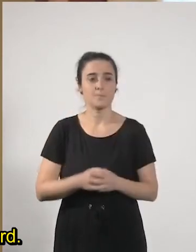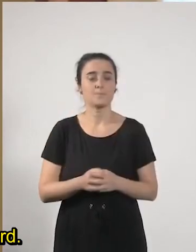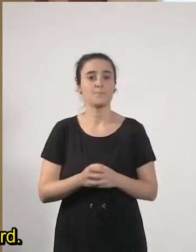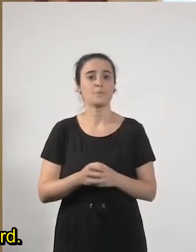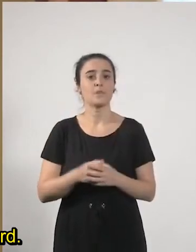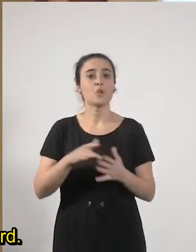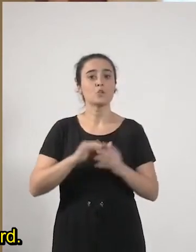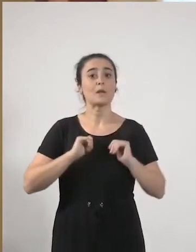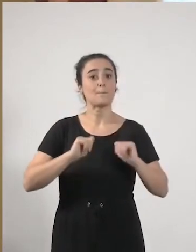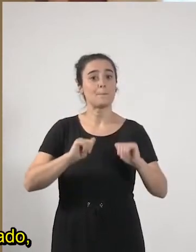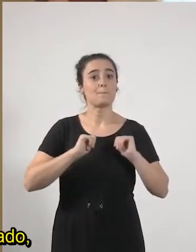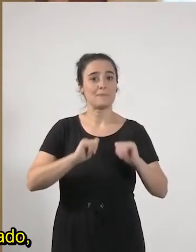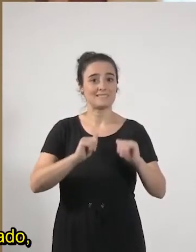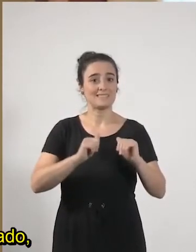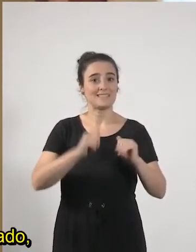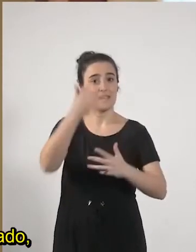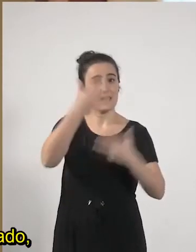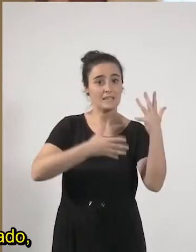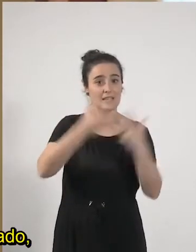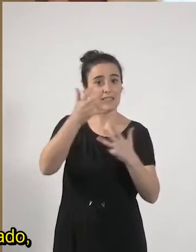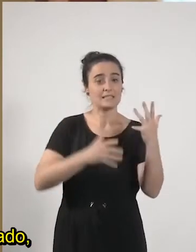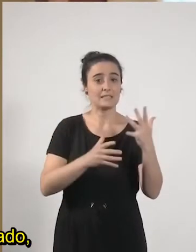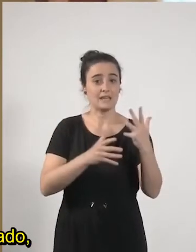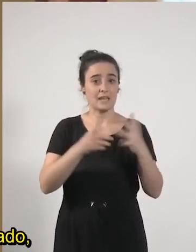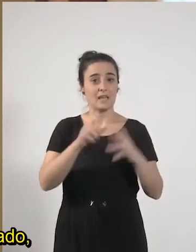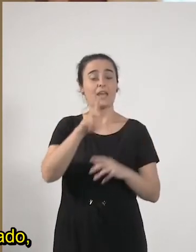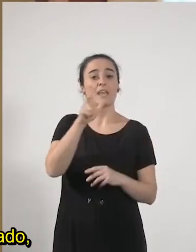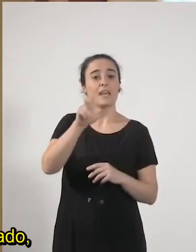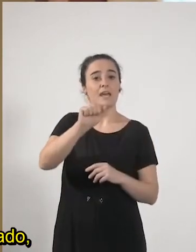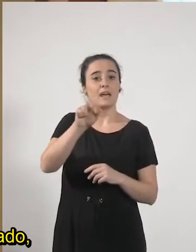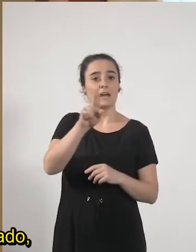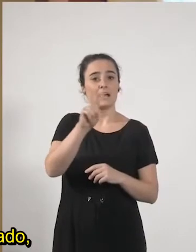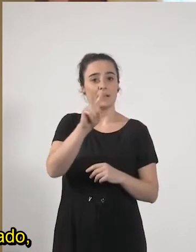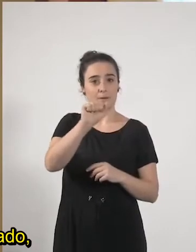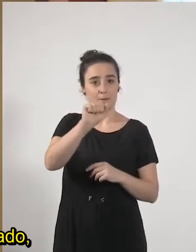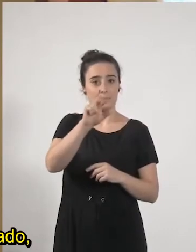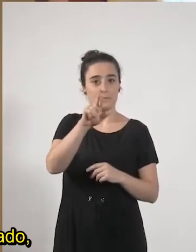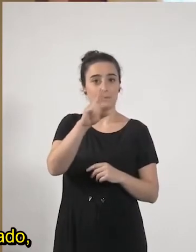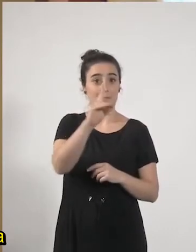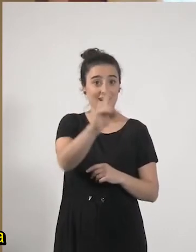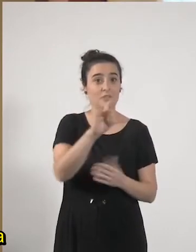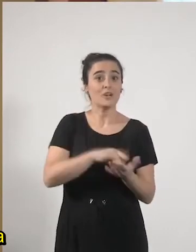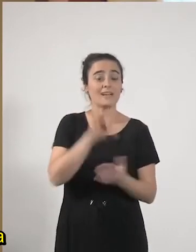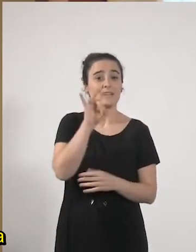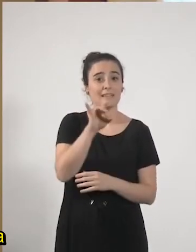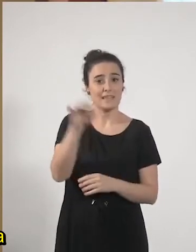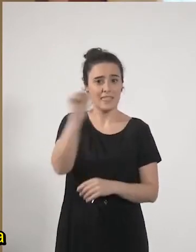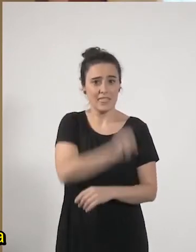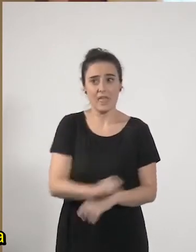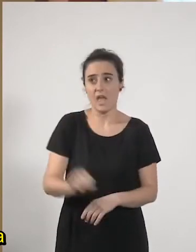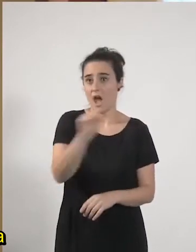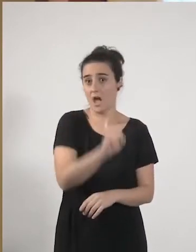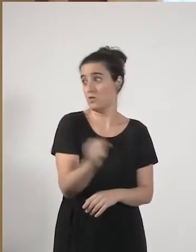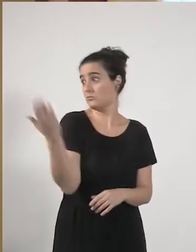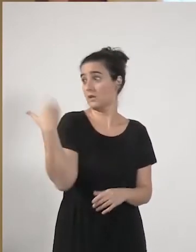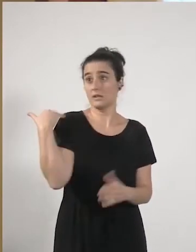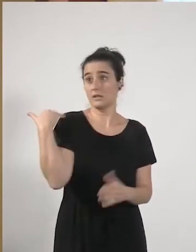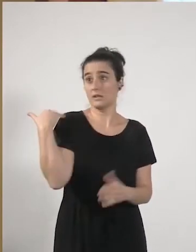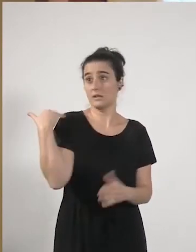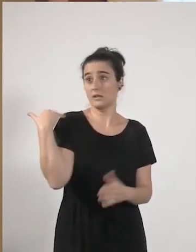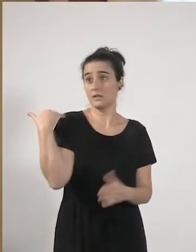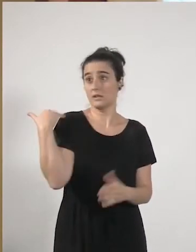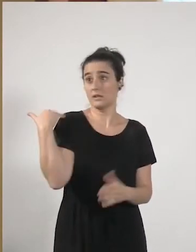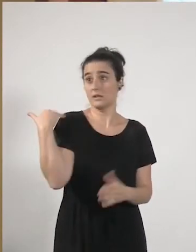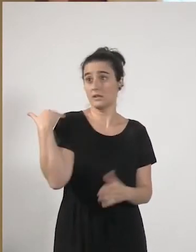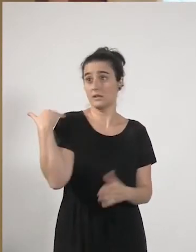estadística por Harvard, durante casi 15 años, si no estoy equivocada hasta el pasado, ha estado directamente implicada en la dirección